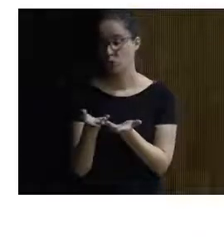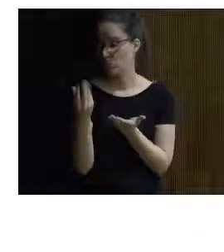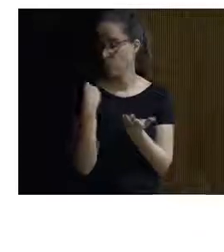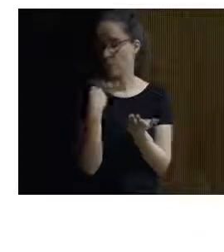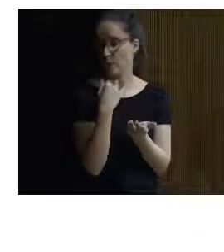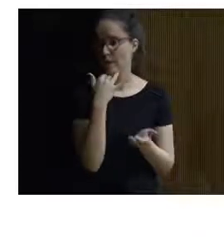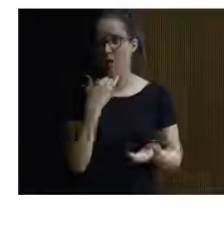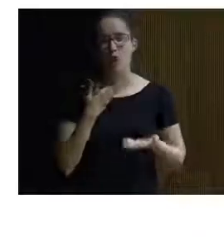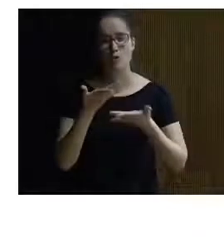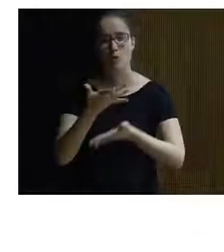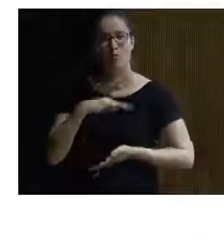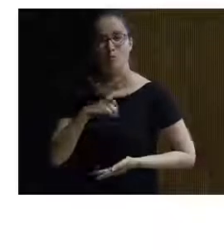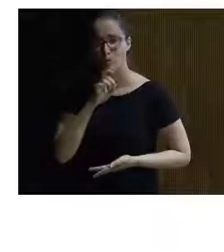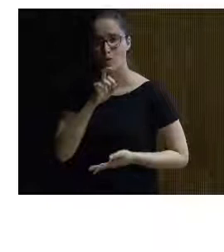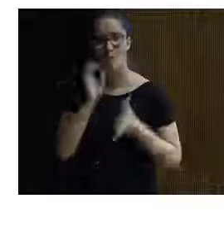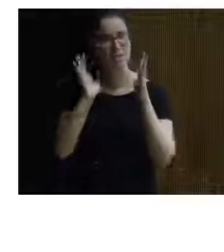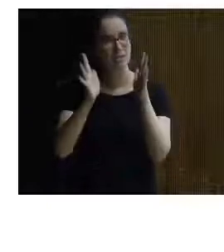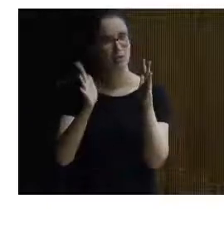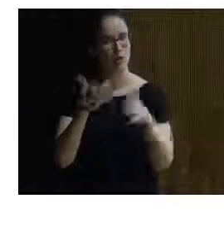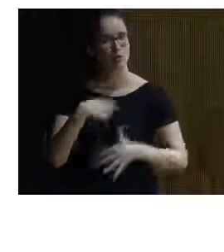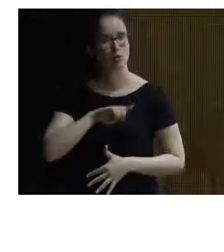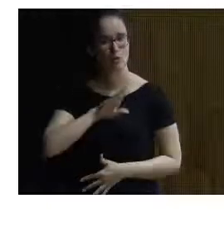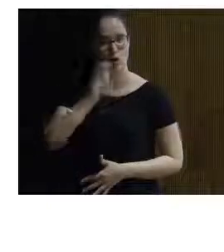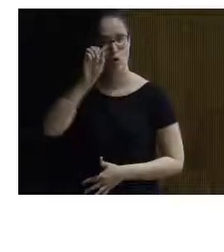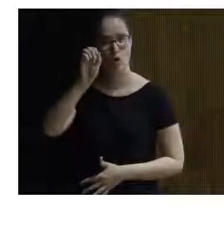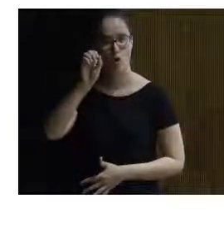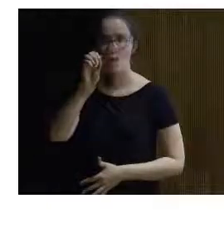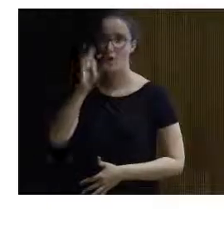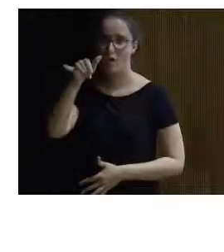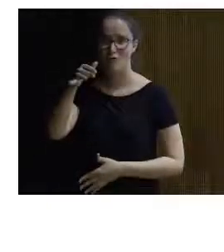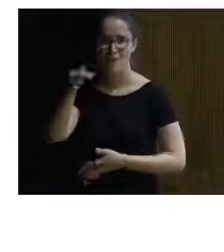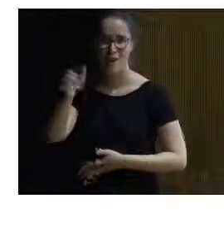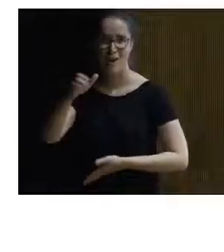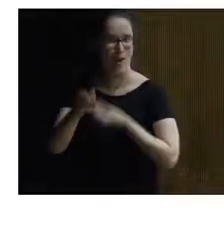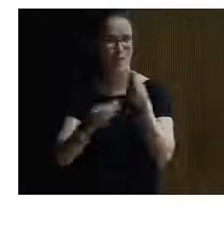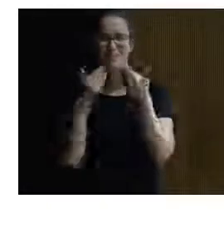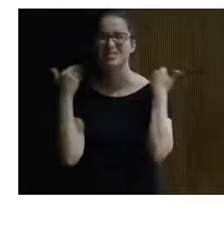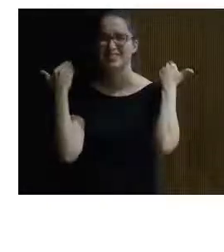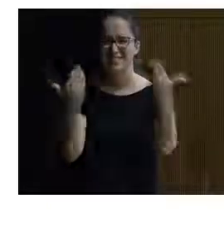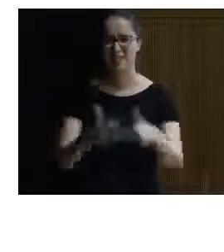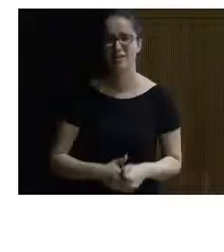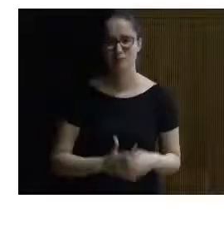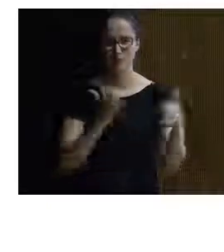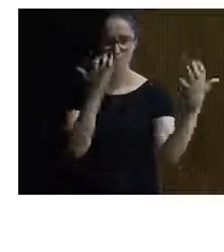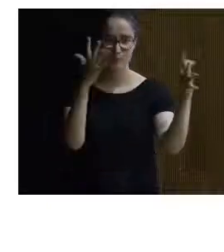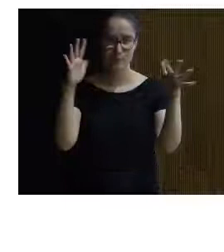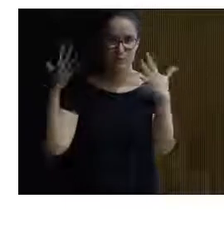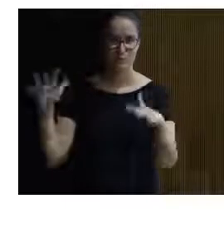le podemos ayudar y asesorar muchas gracias muchas gracias